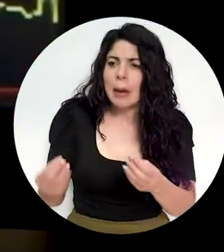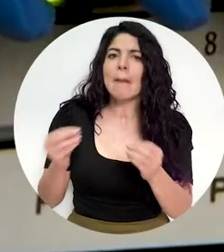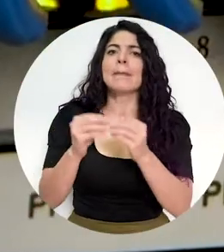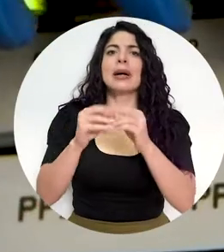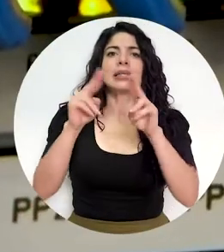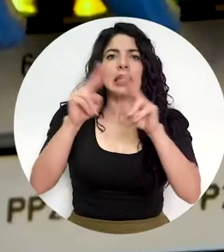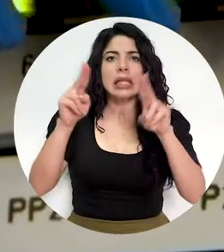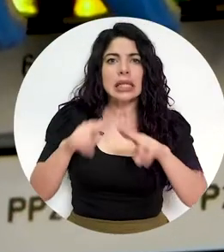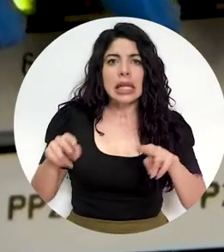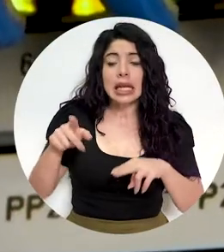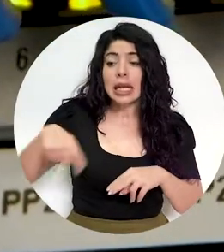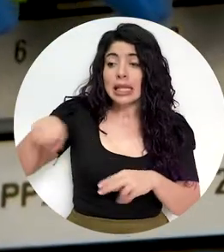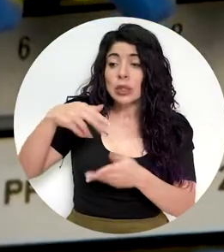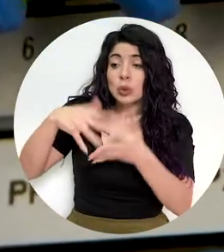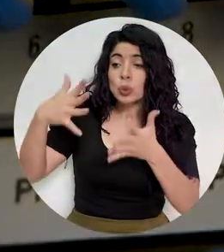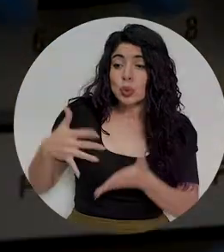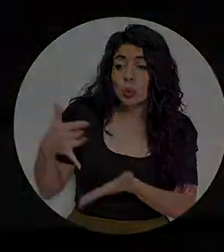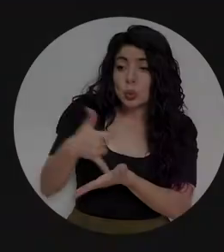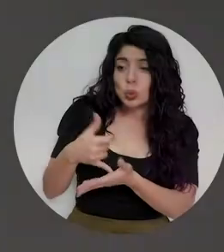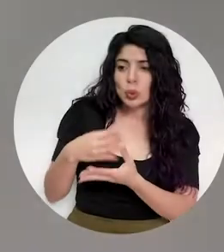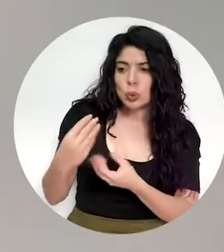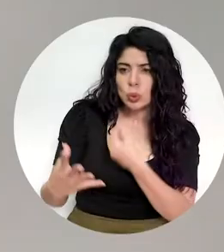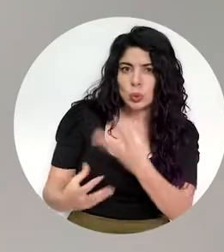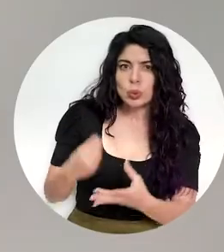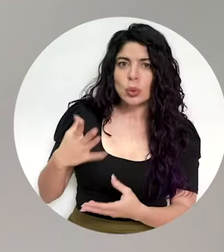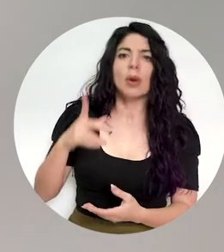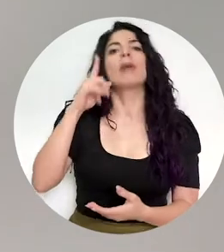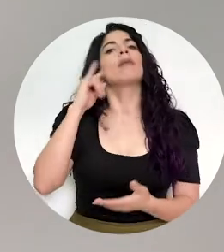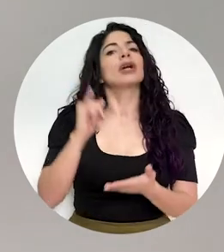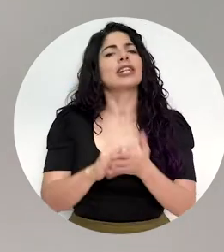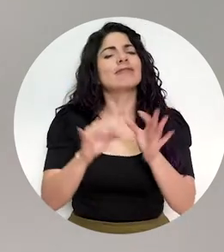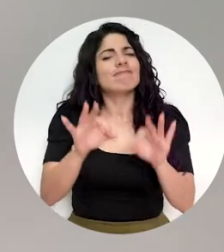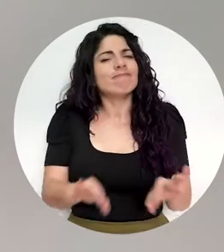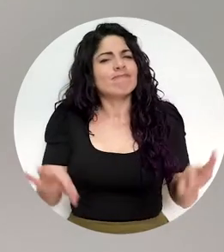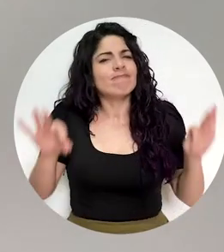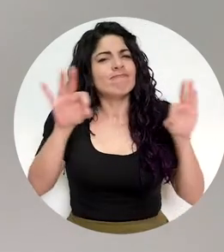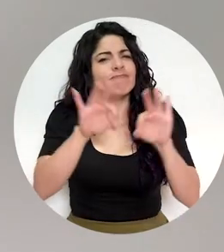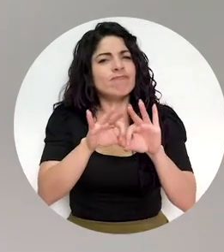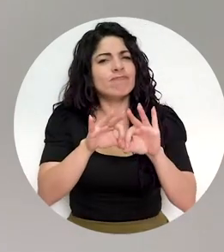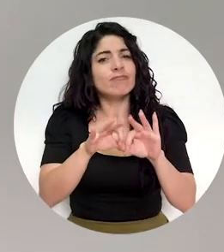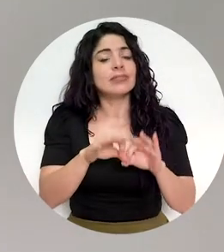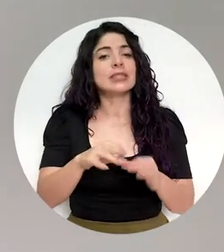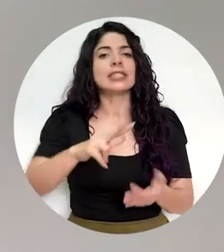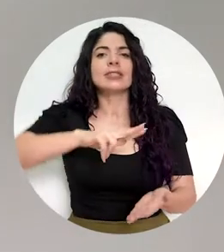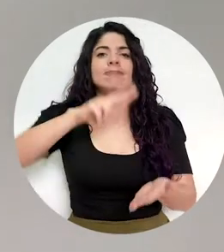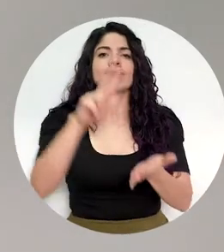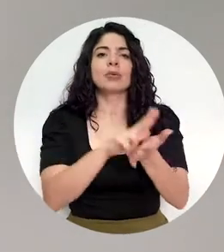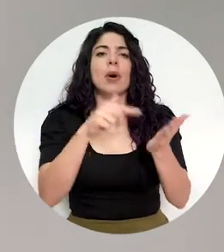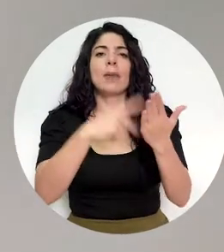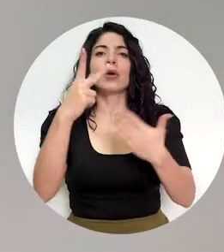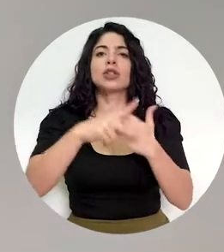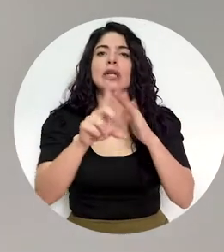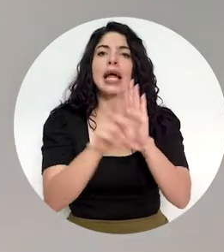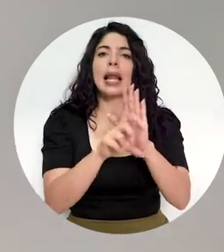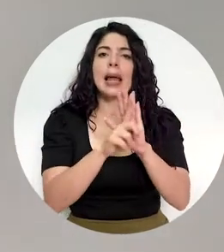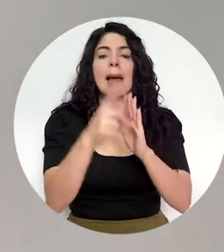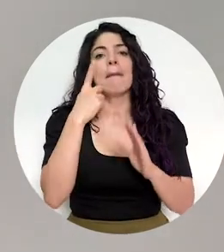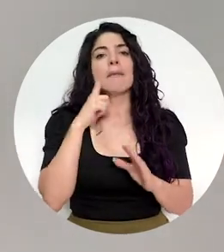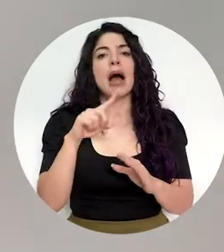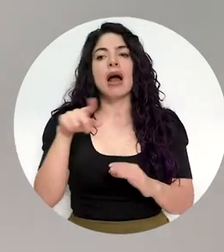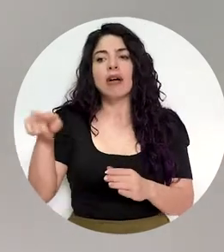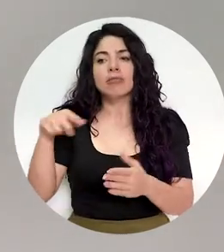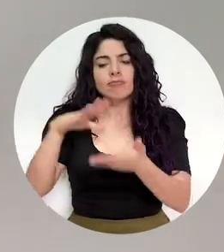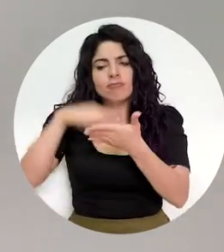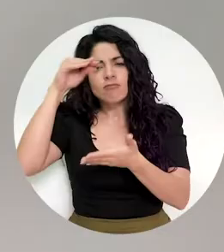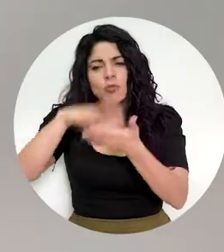para nuestros estudiantes más vulnerables. Por ello, es fundamental que se apruebe el proyecto de ley para la